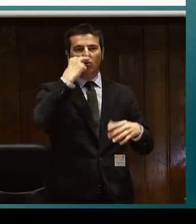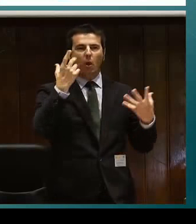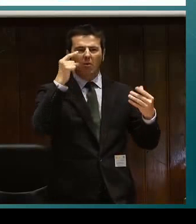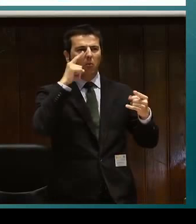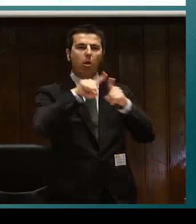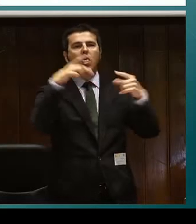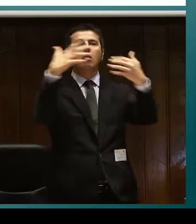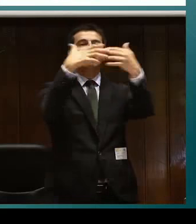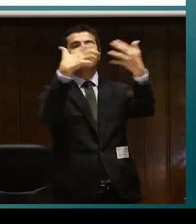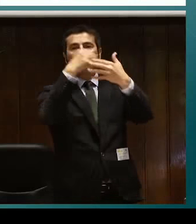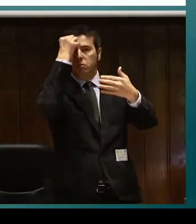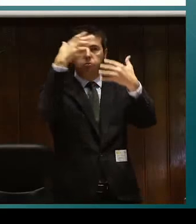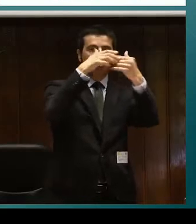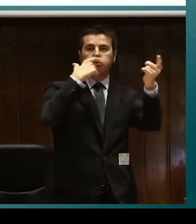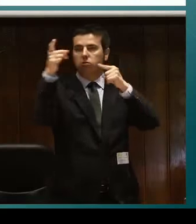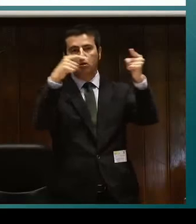su color.